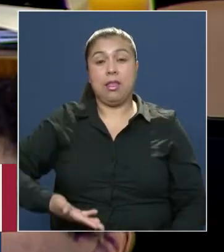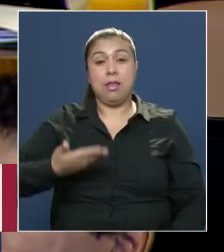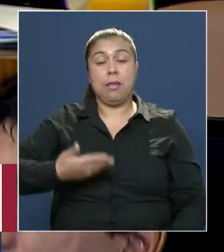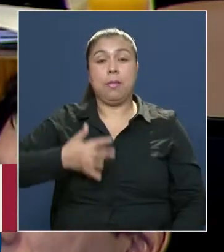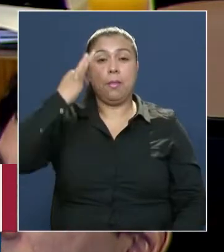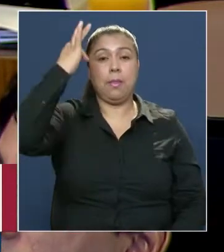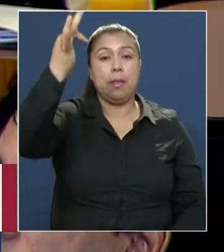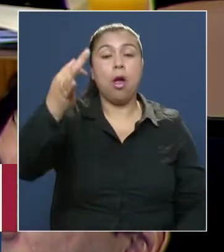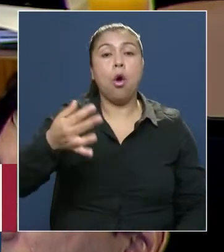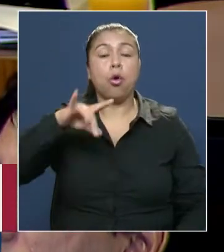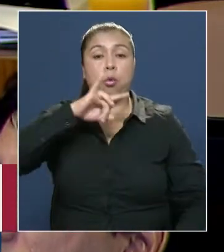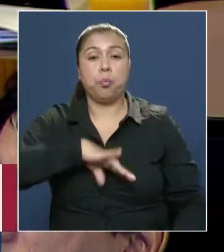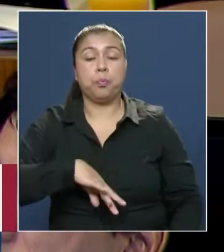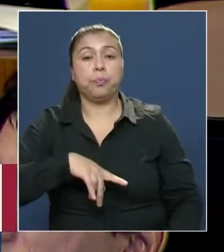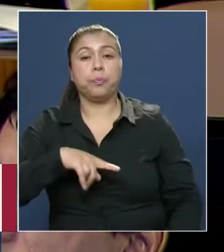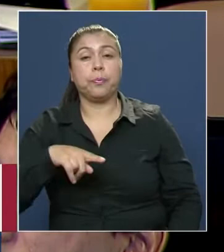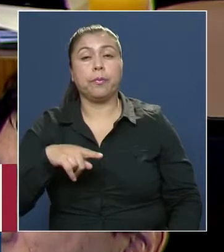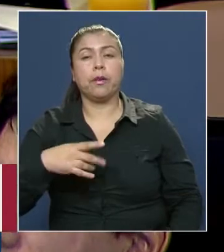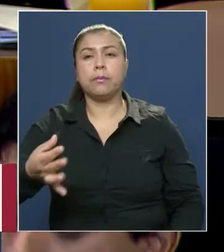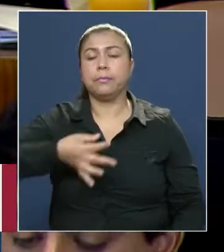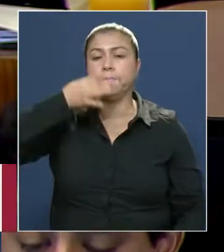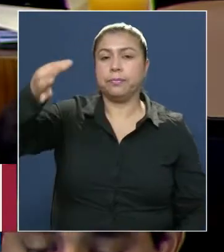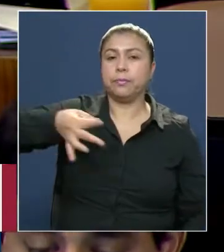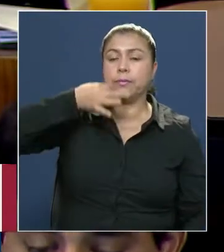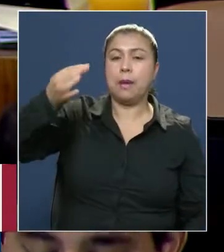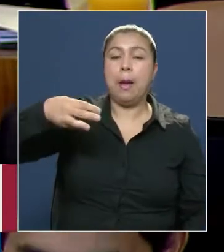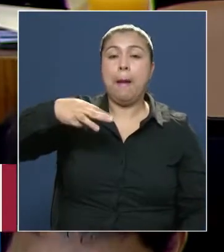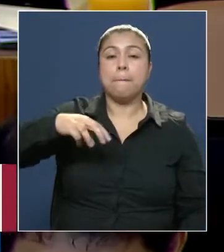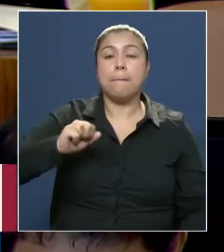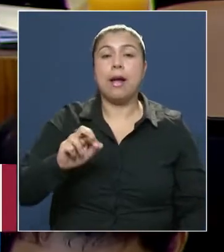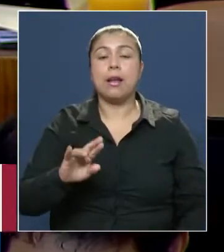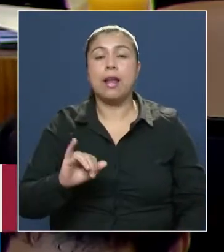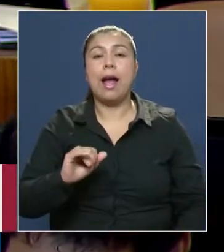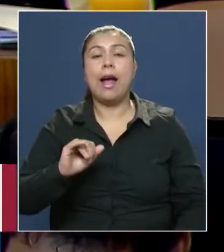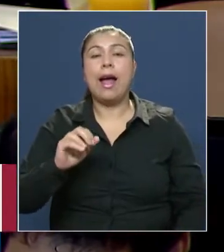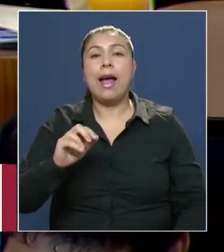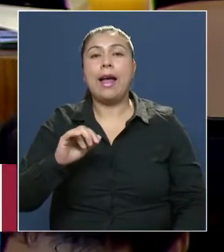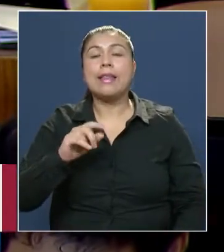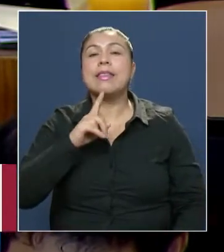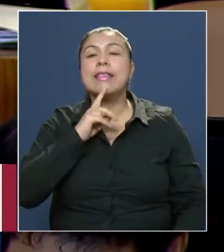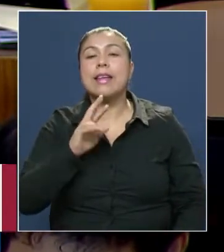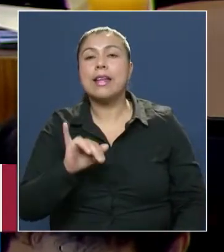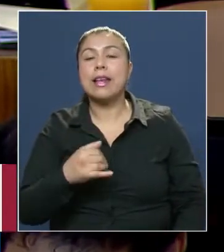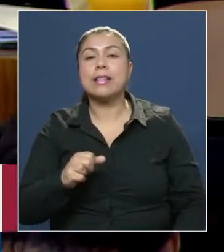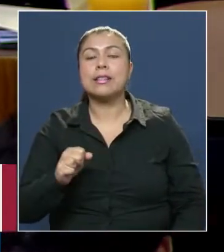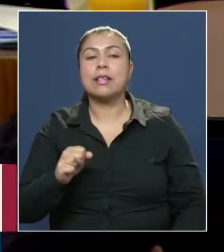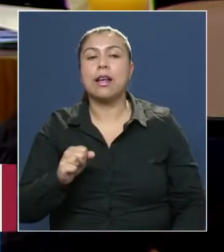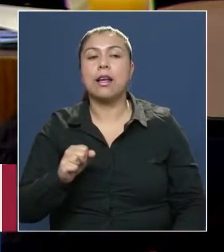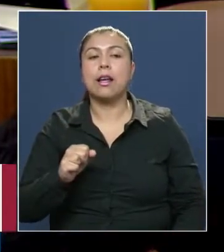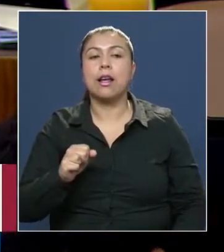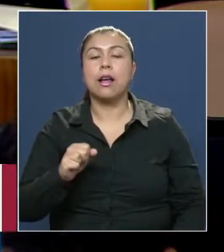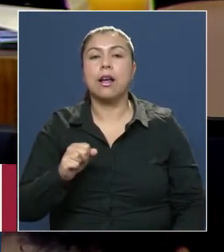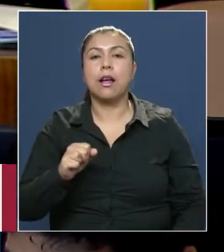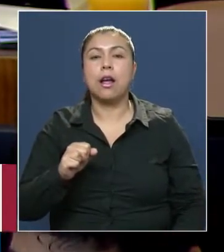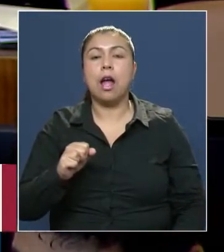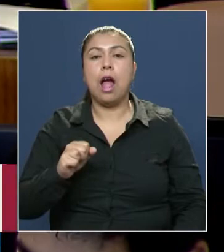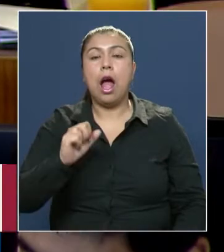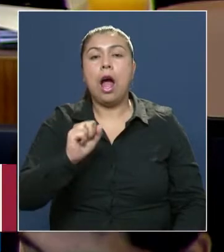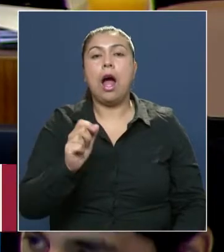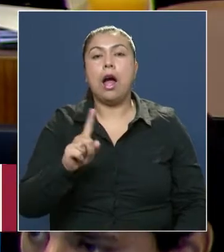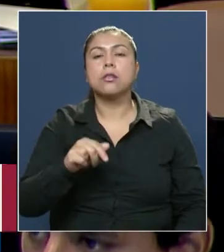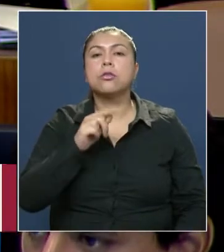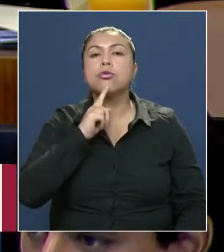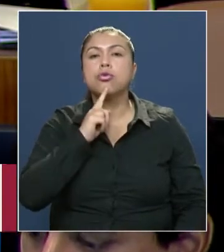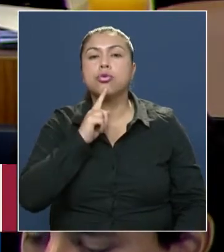o cómo en Chile, por ejemplo, tenemos divulgadoras como María Teresa Ruiz, astróloga, astrónoma, perdón, astrónoma